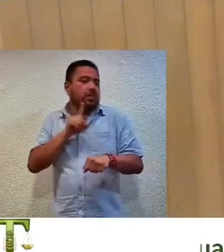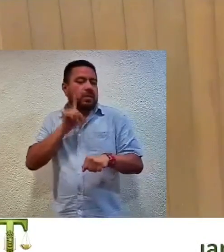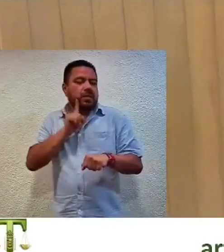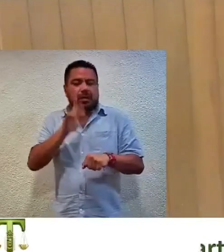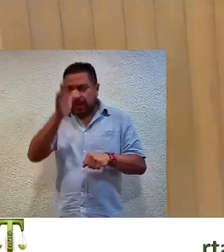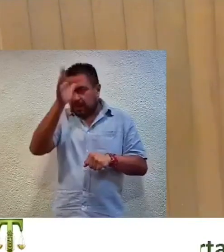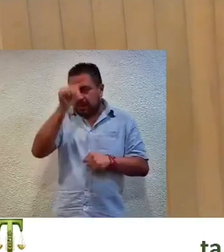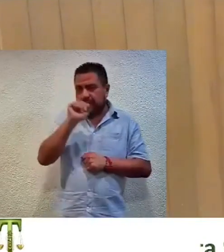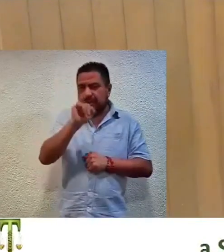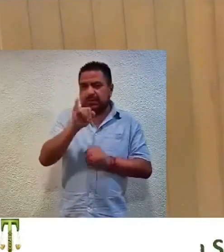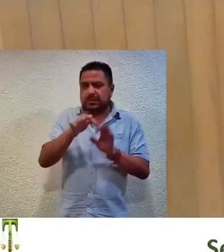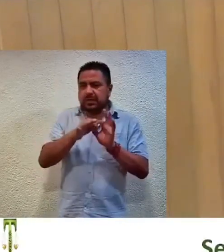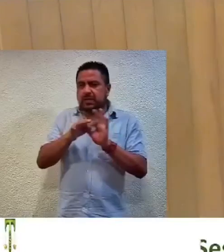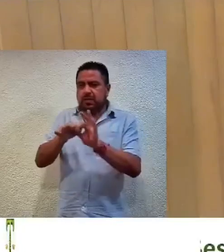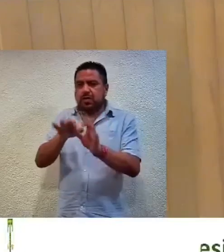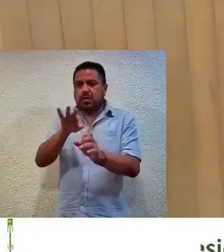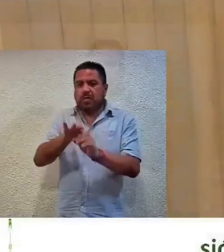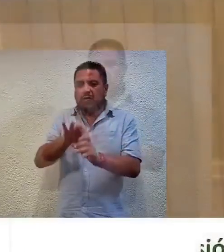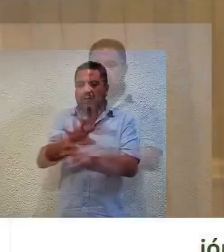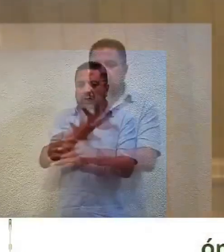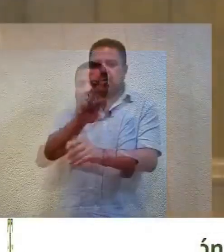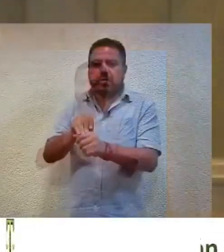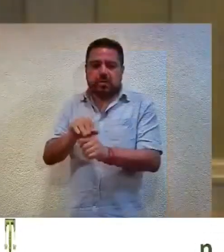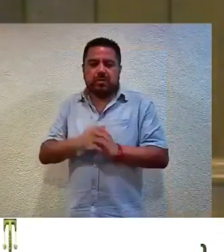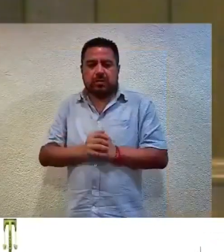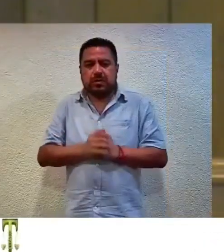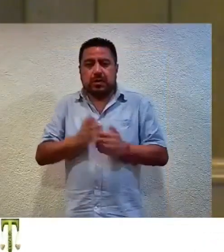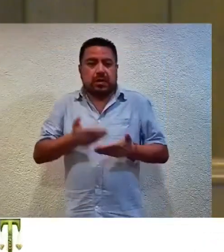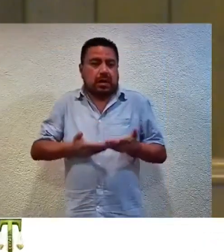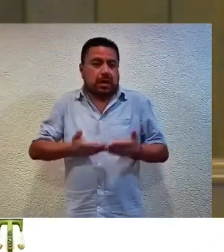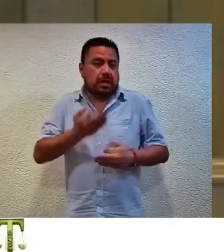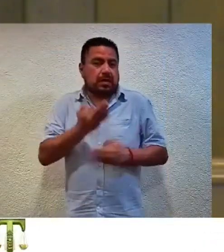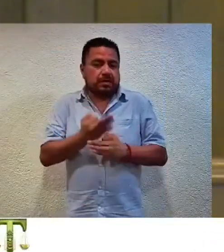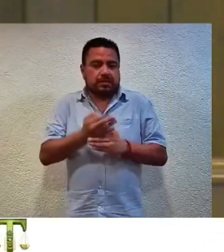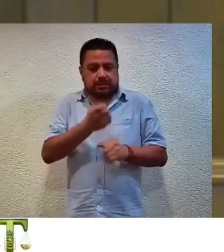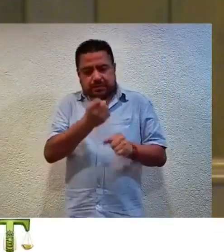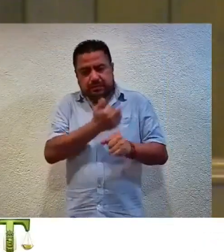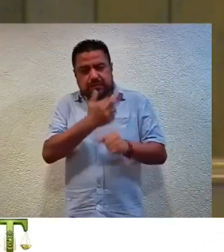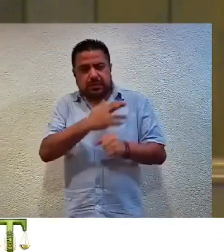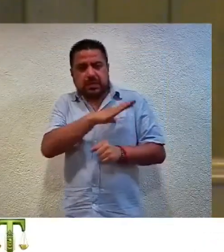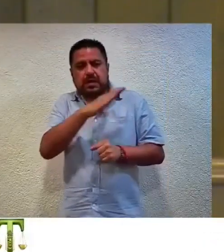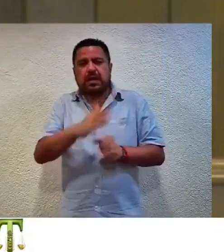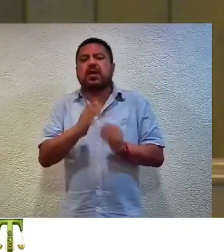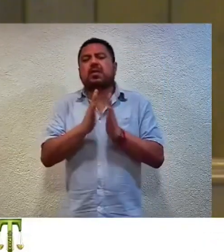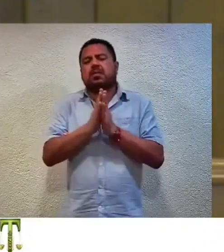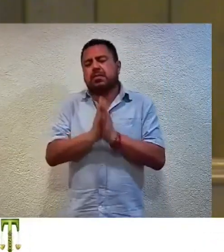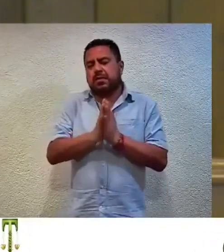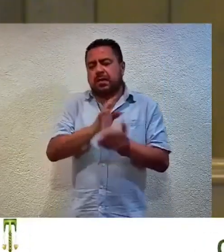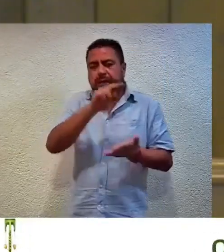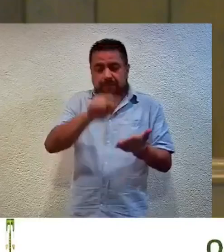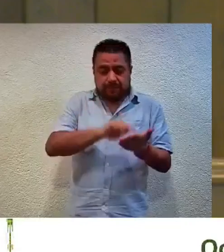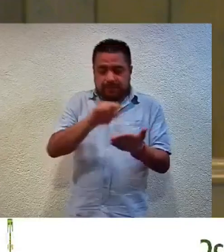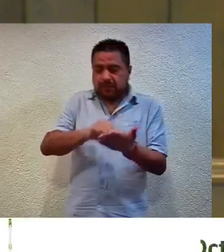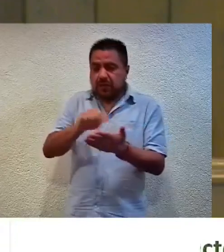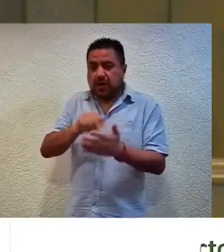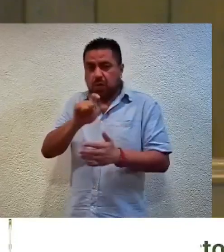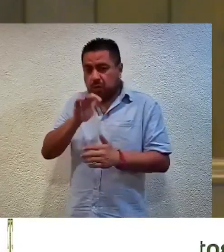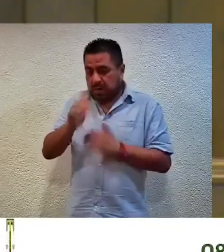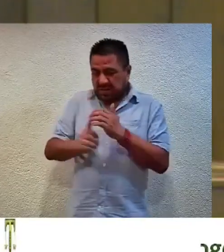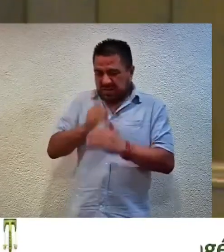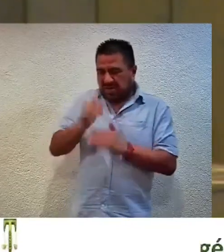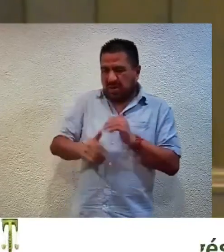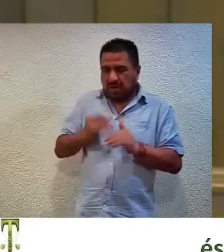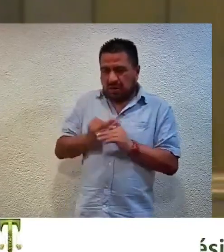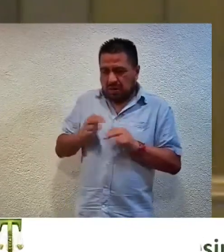fueron aprobados por unanimidad de votos. Consecuentemente, secretaria general, sirva a de recabar las firmas al término de la sesión